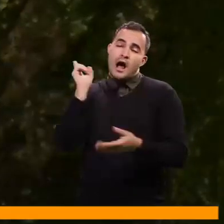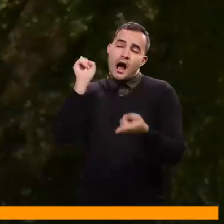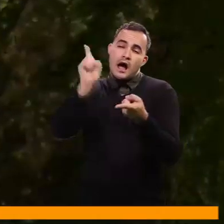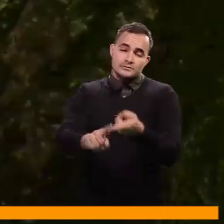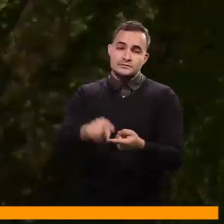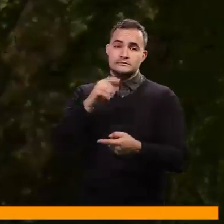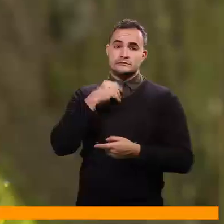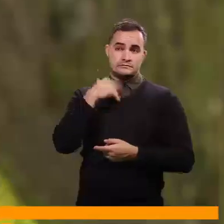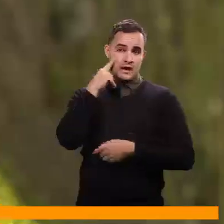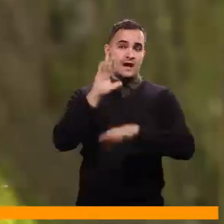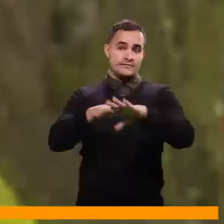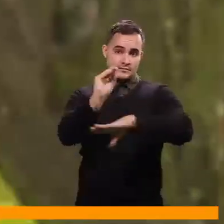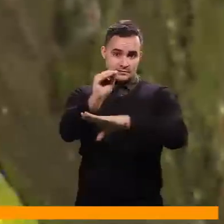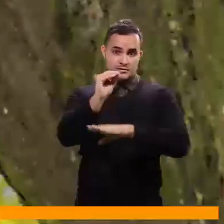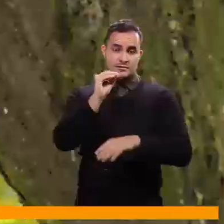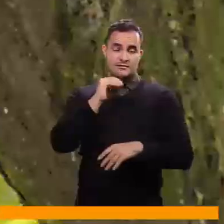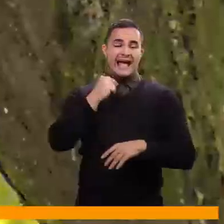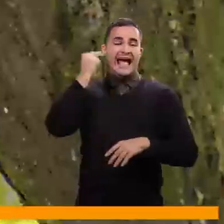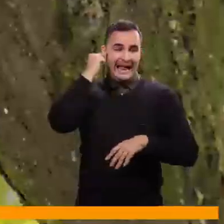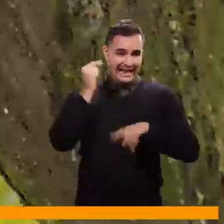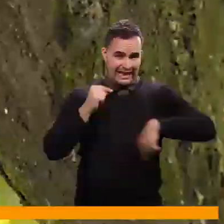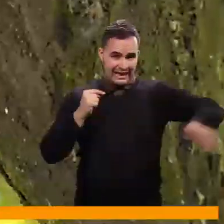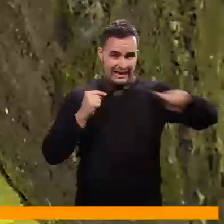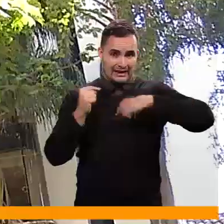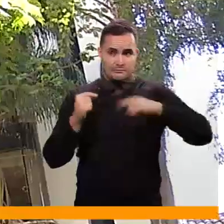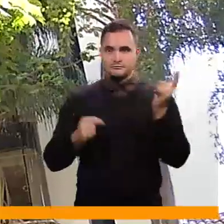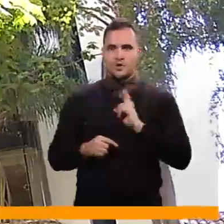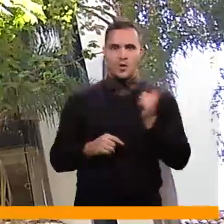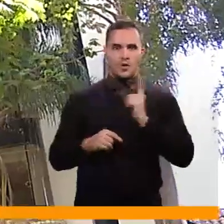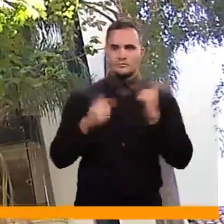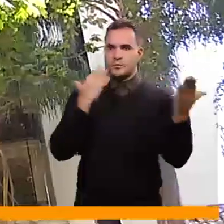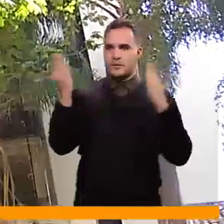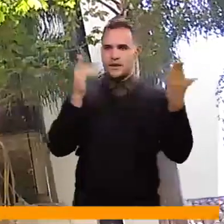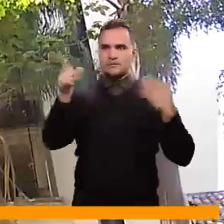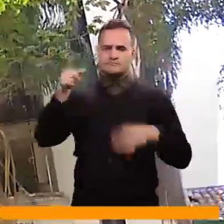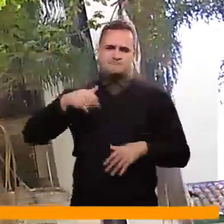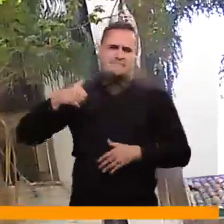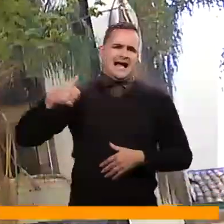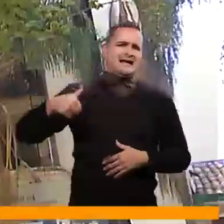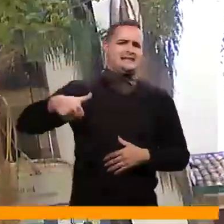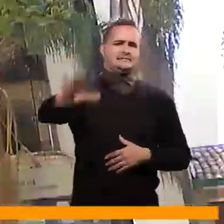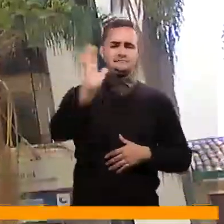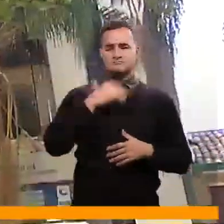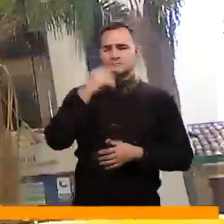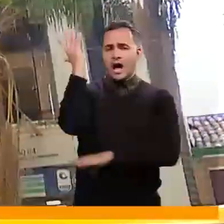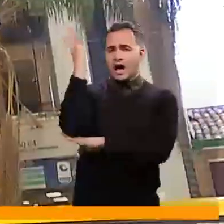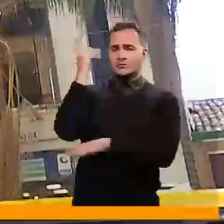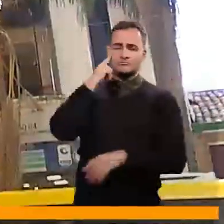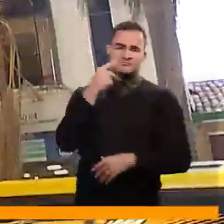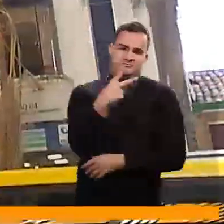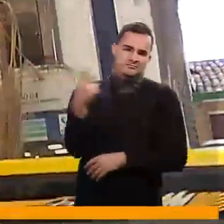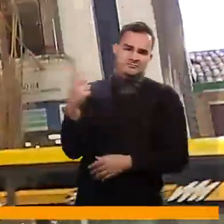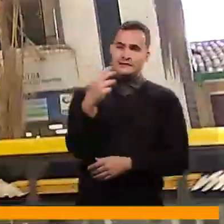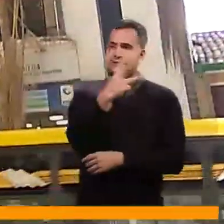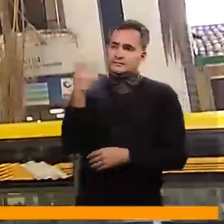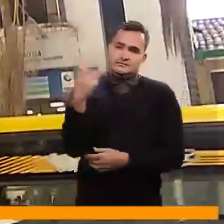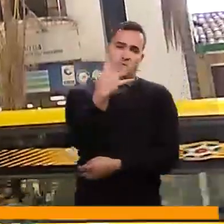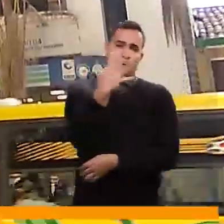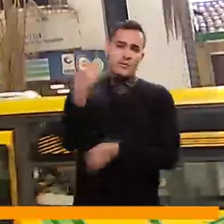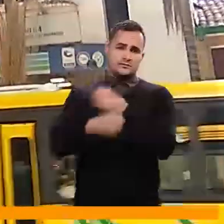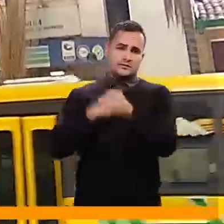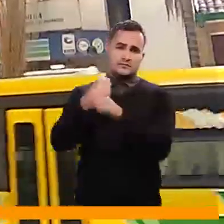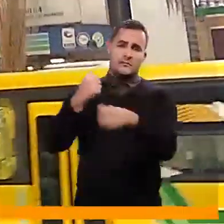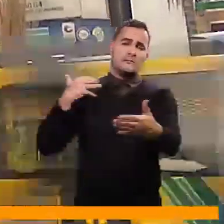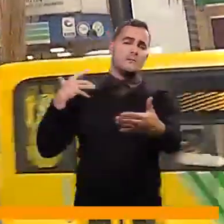términos relativos de su edad sean mucho más jóvenes de lo que somos nosotros, porque los árboles pueden durar 200, 300